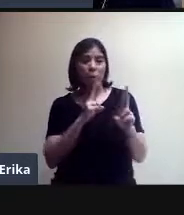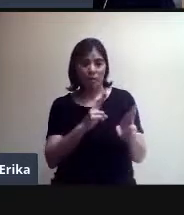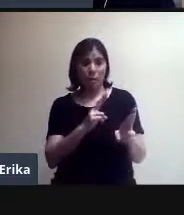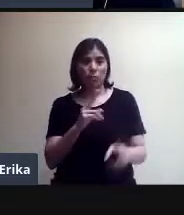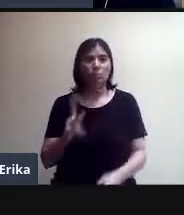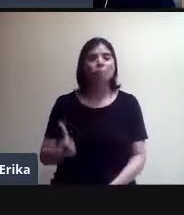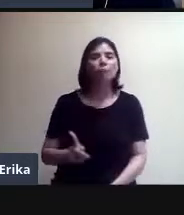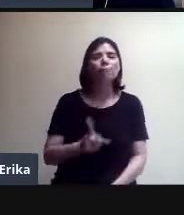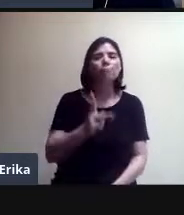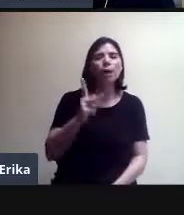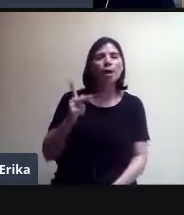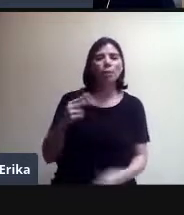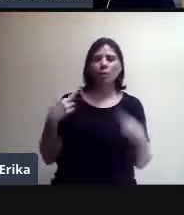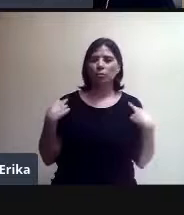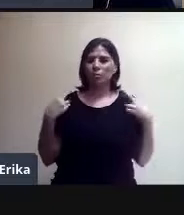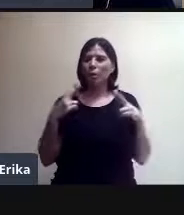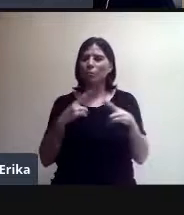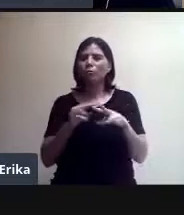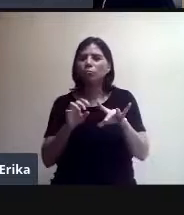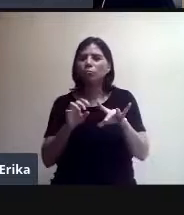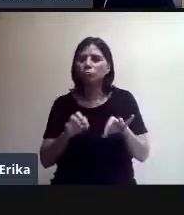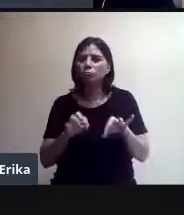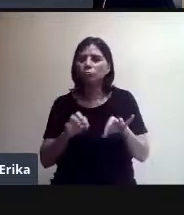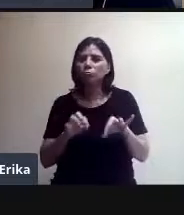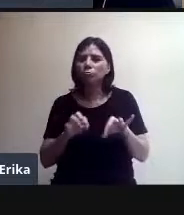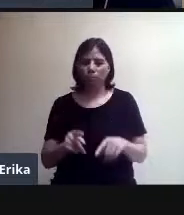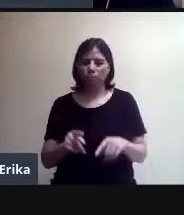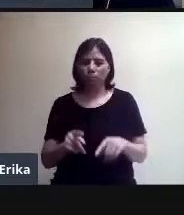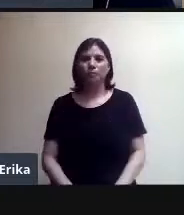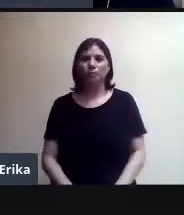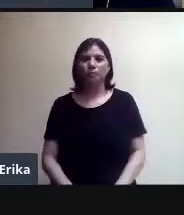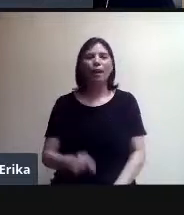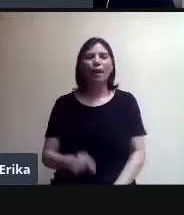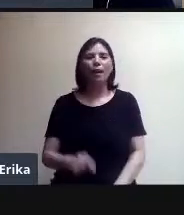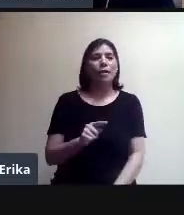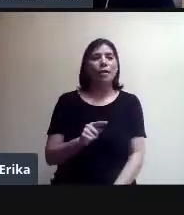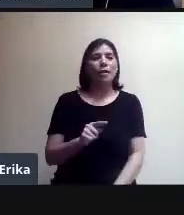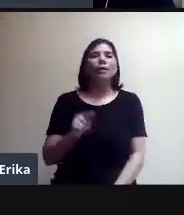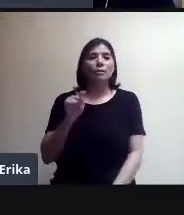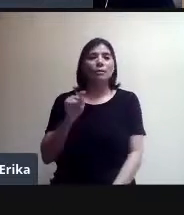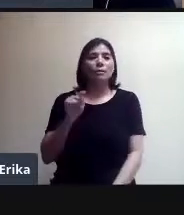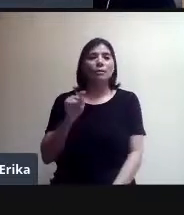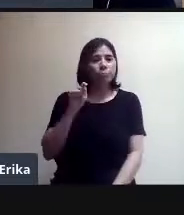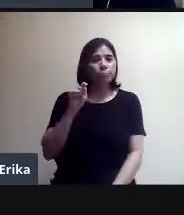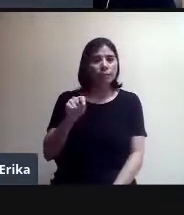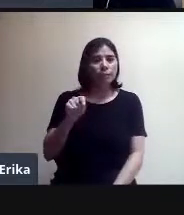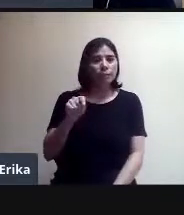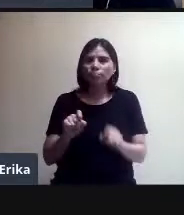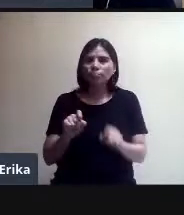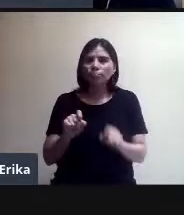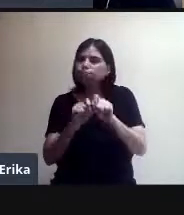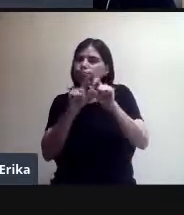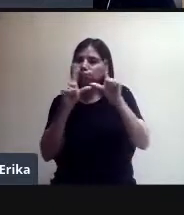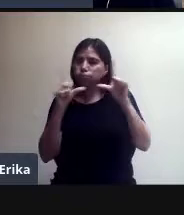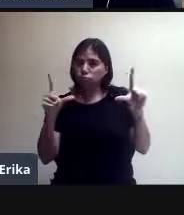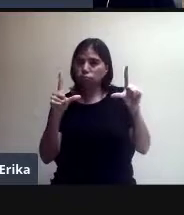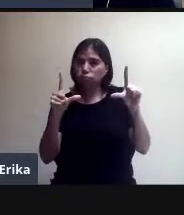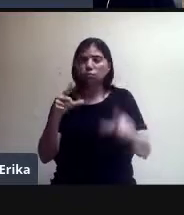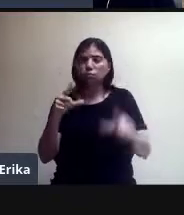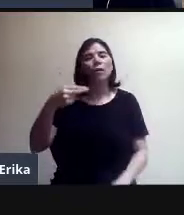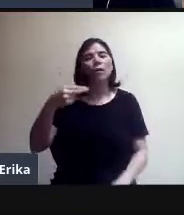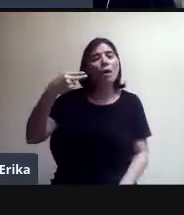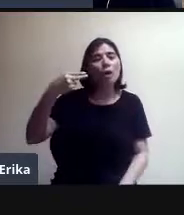en el chat. En esta parte, cuando uno le da clic, aquí aparece el nombre de la